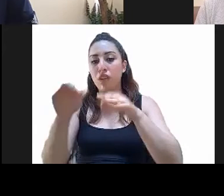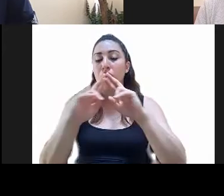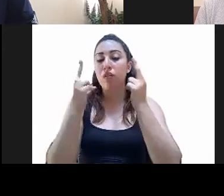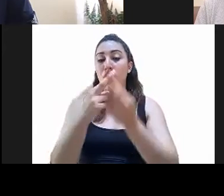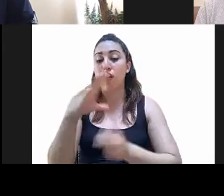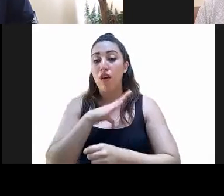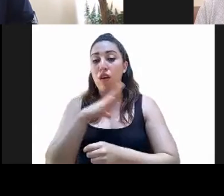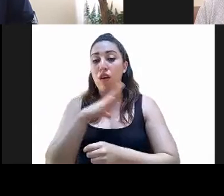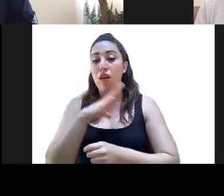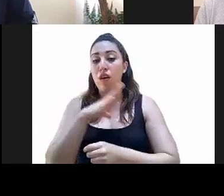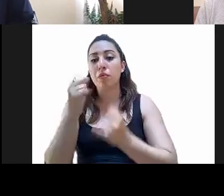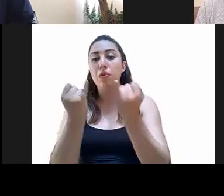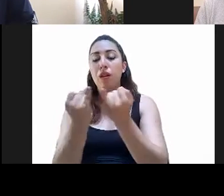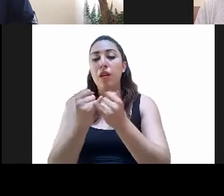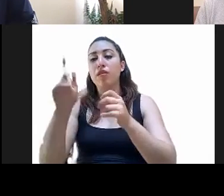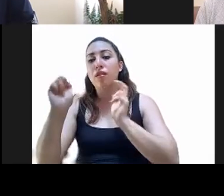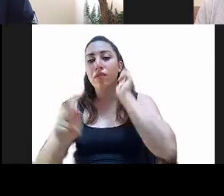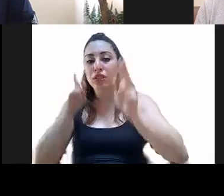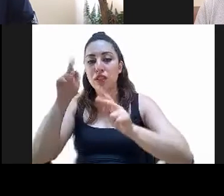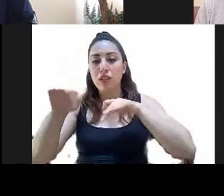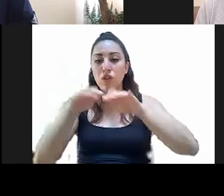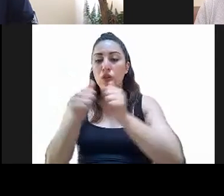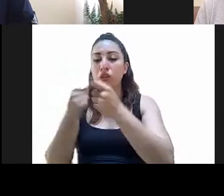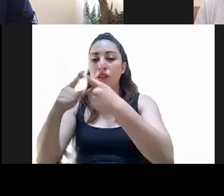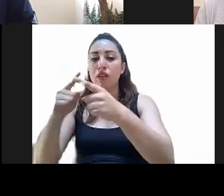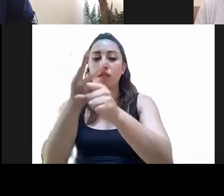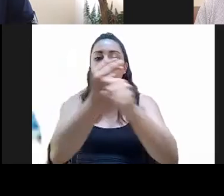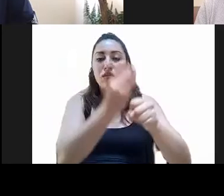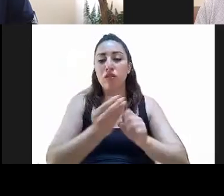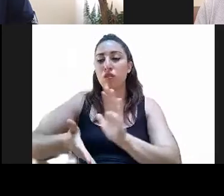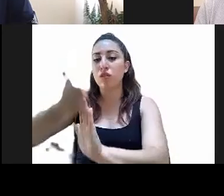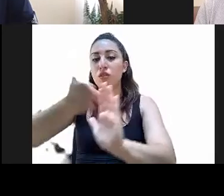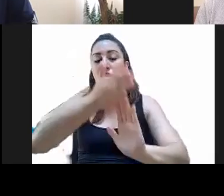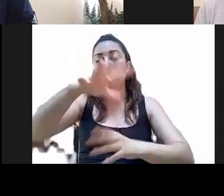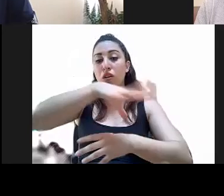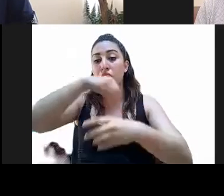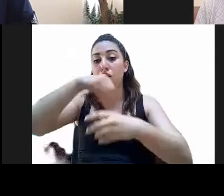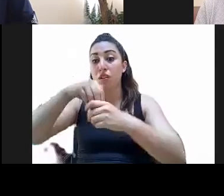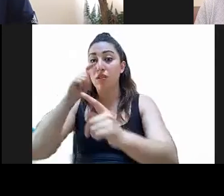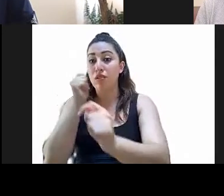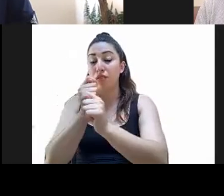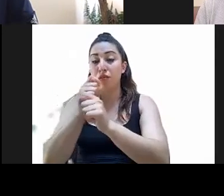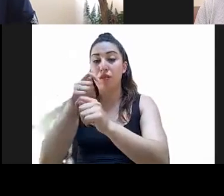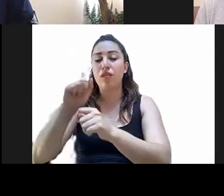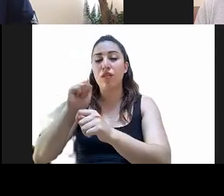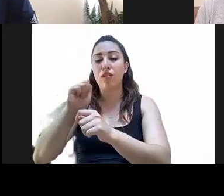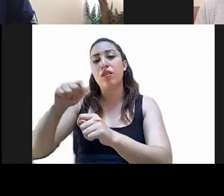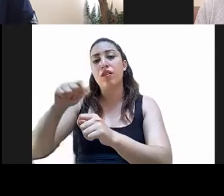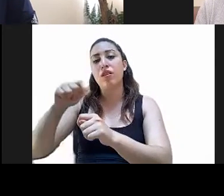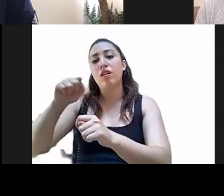con visitas de trabajo a las diversas obras que, en materia de movida, ha estado realizando el gobierno de la ciudad.